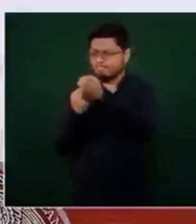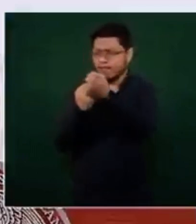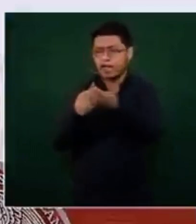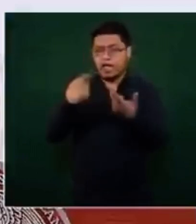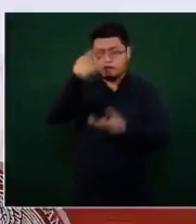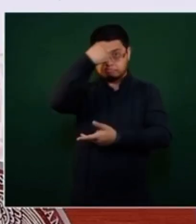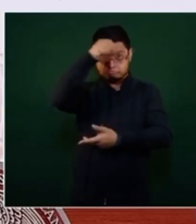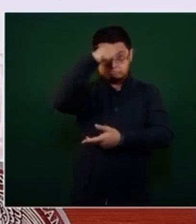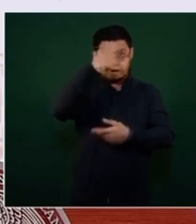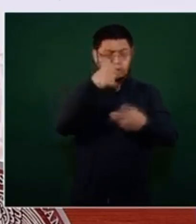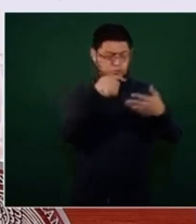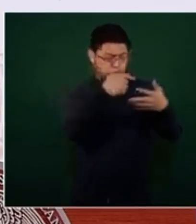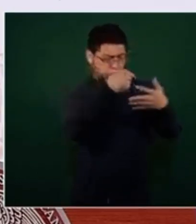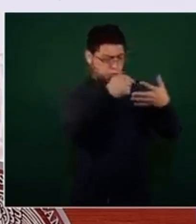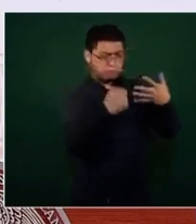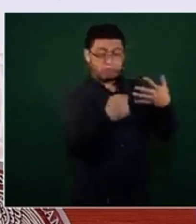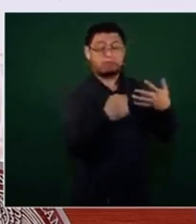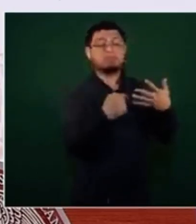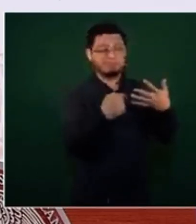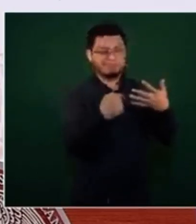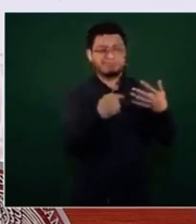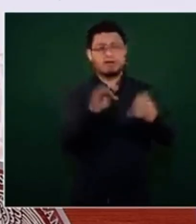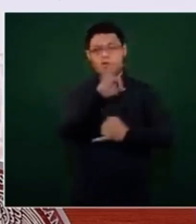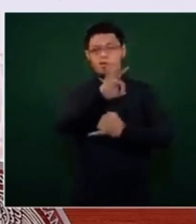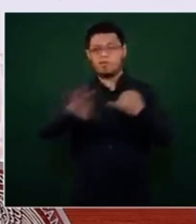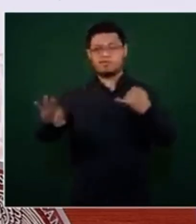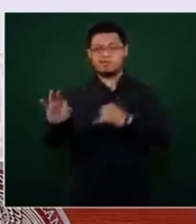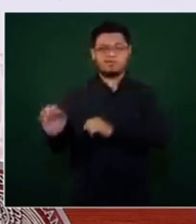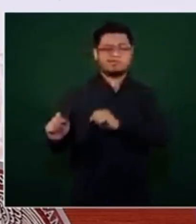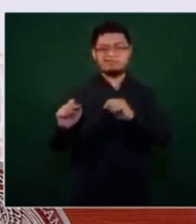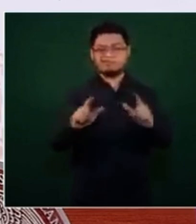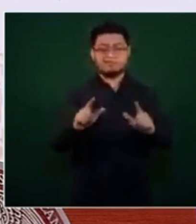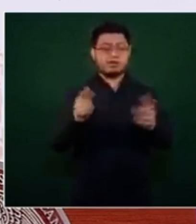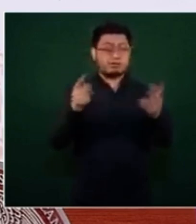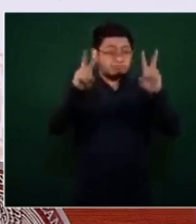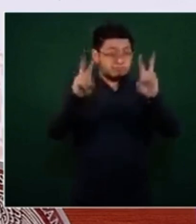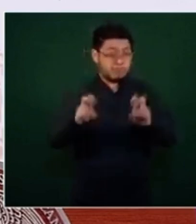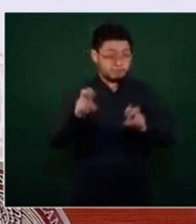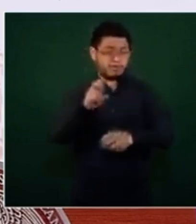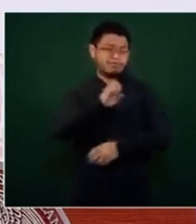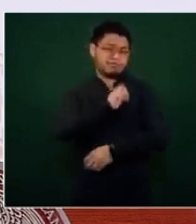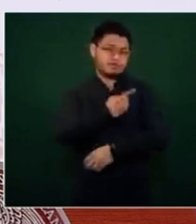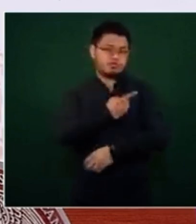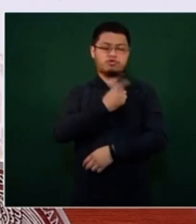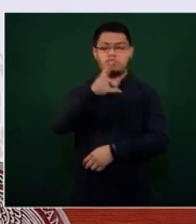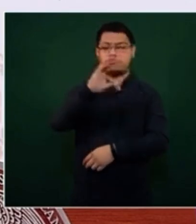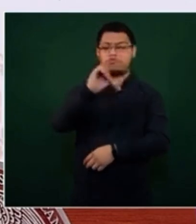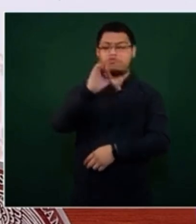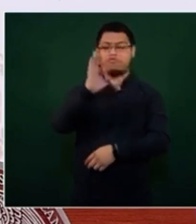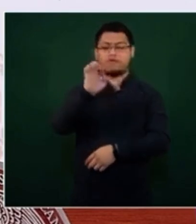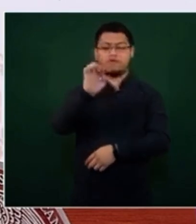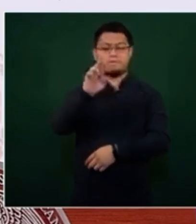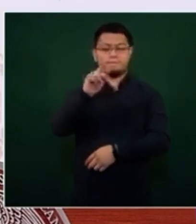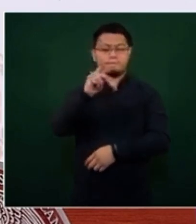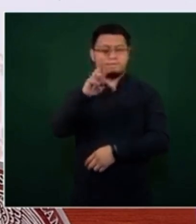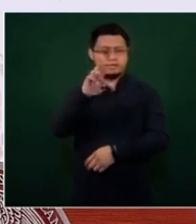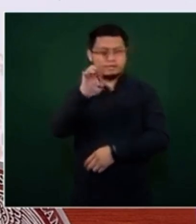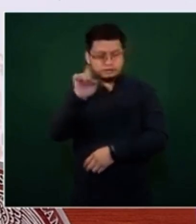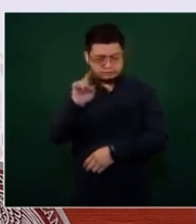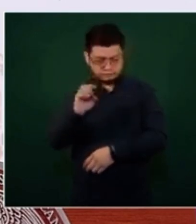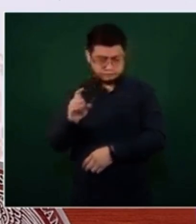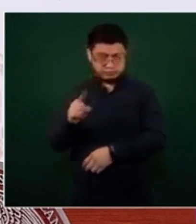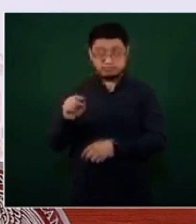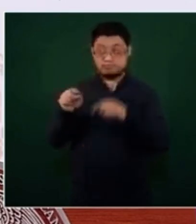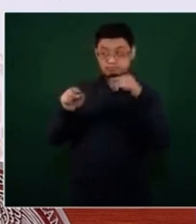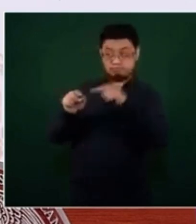impresionante. Por último y no menos importante, parte de la Secretaría de Salud, COFEPRIS, la nueva COFEPRIS, que